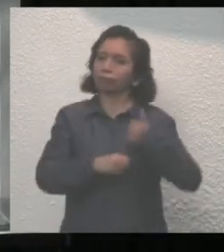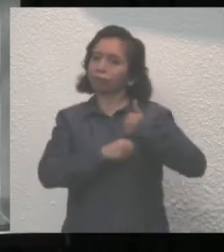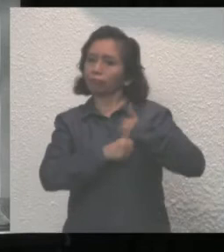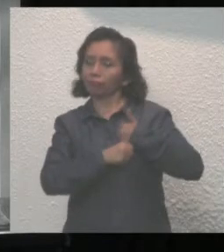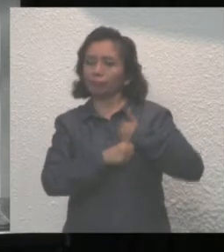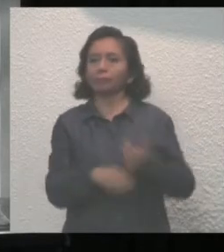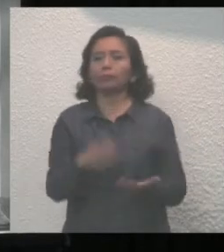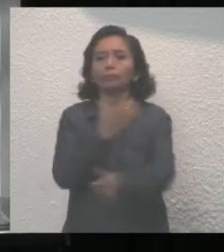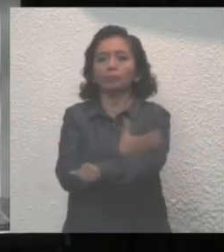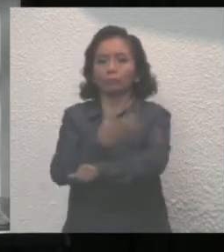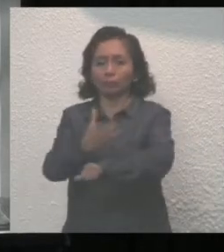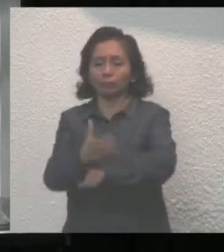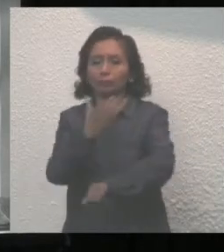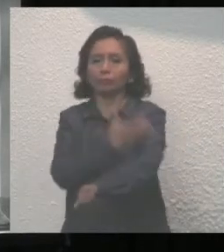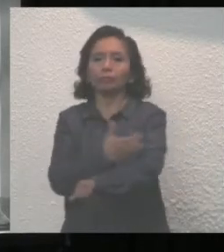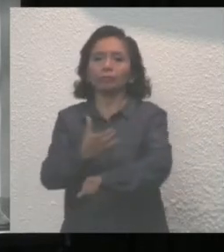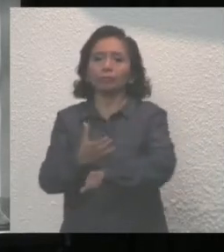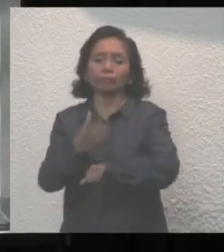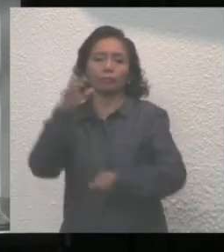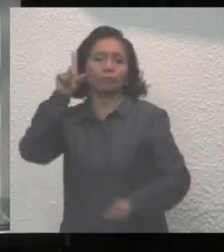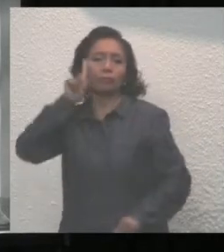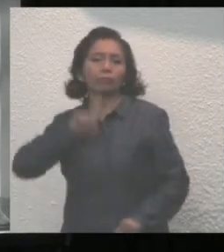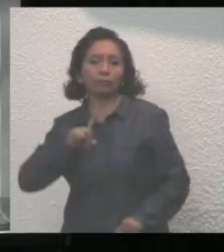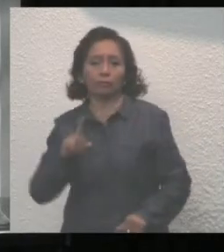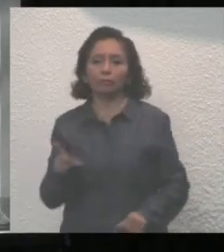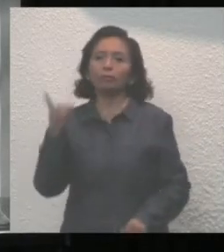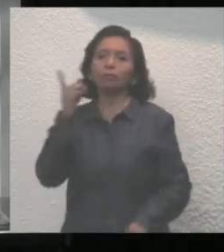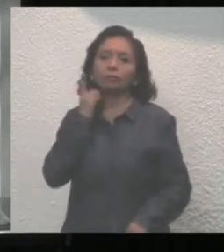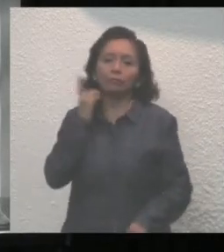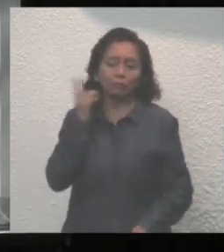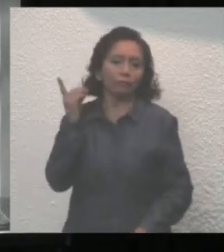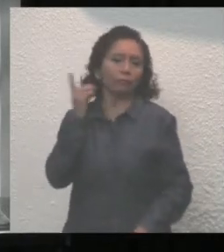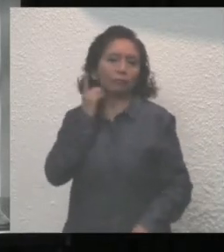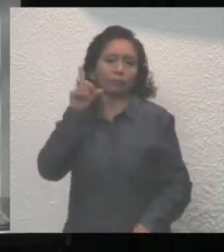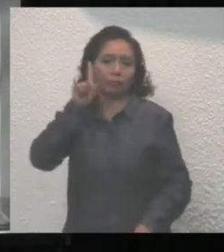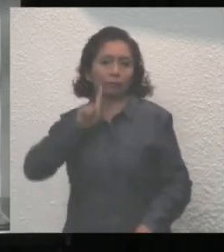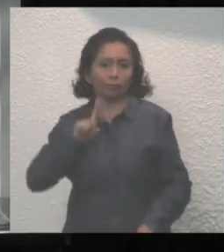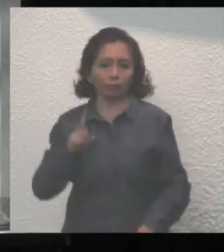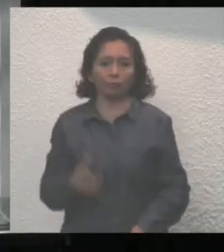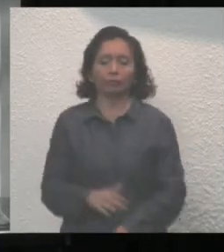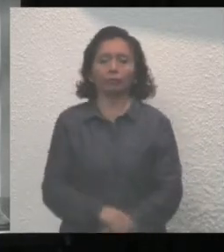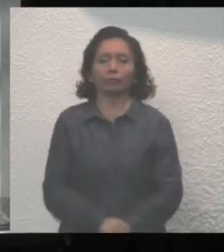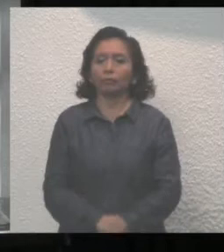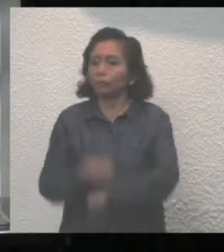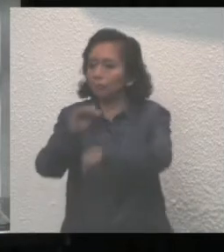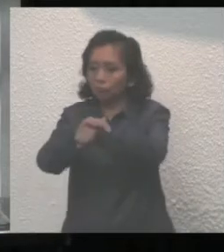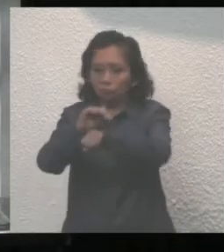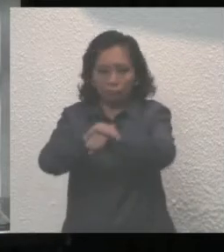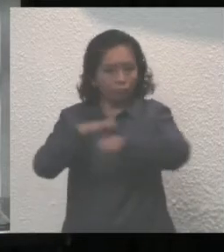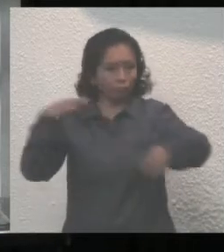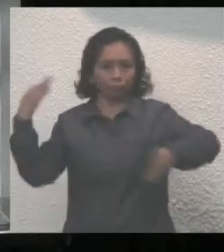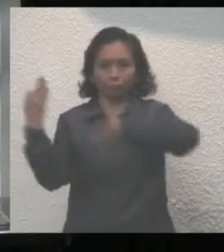compañeras y compañeros diputados integrantes de la décimo sexta legislatura. Amigos todos.